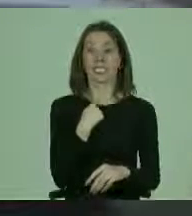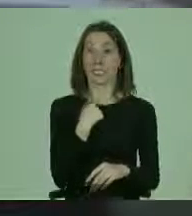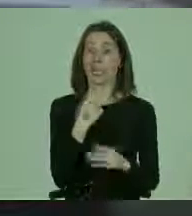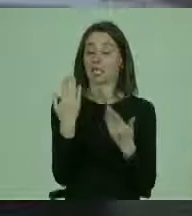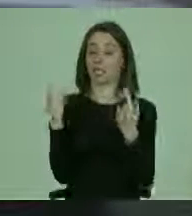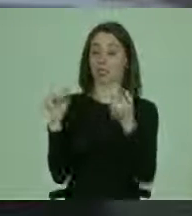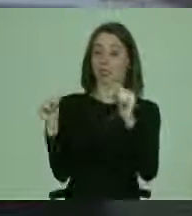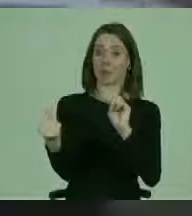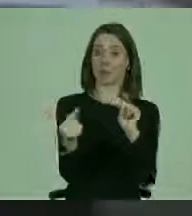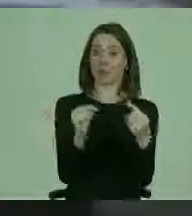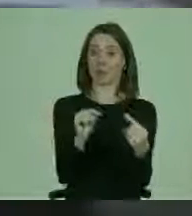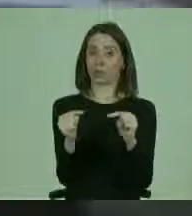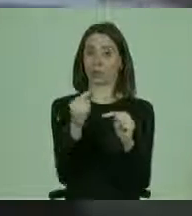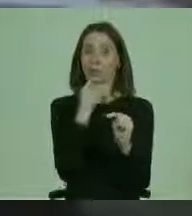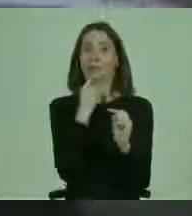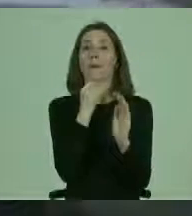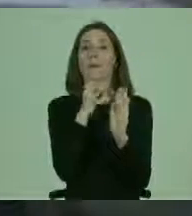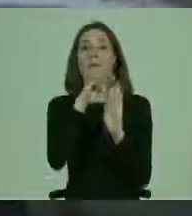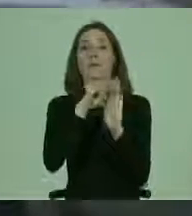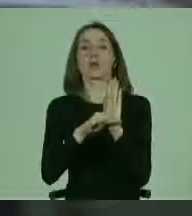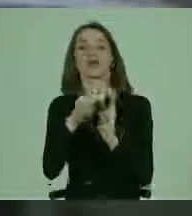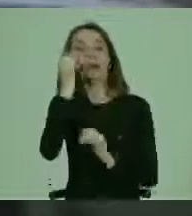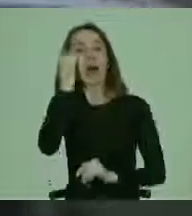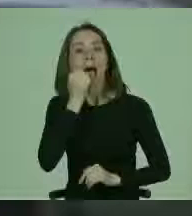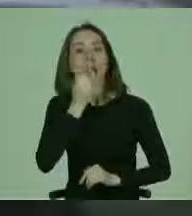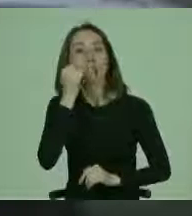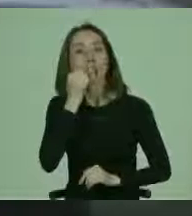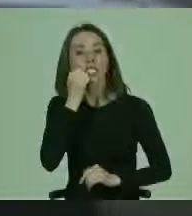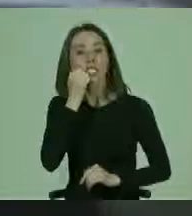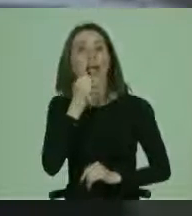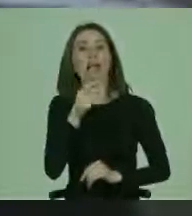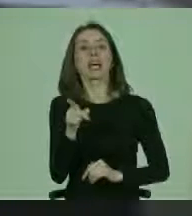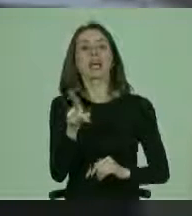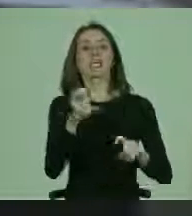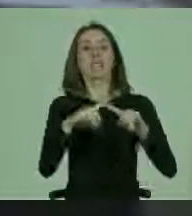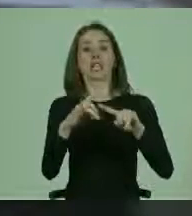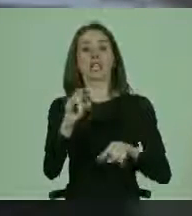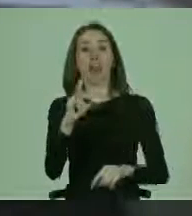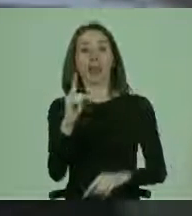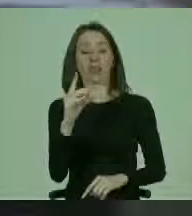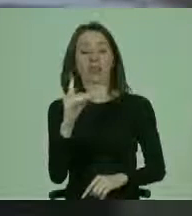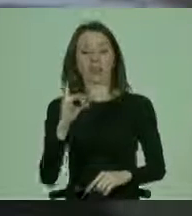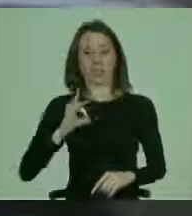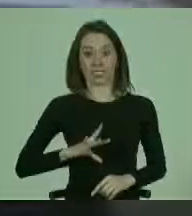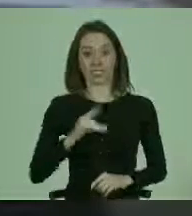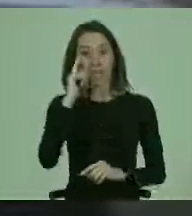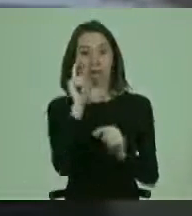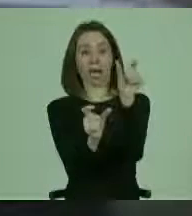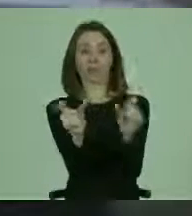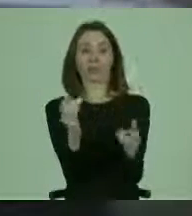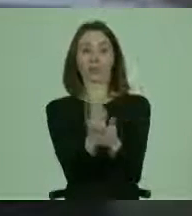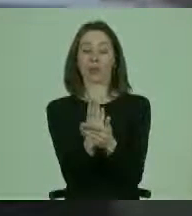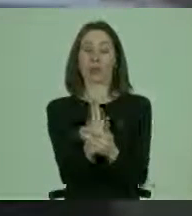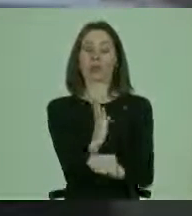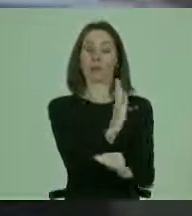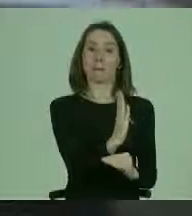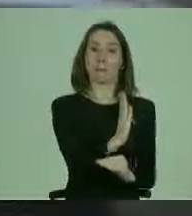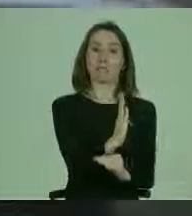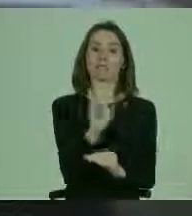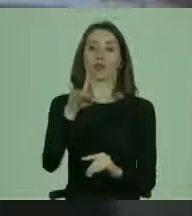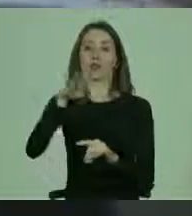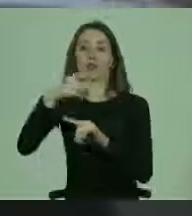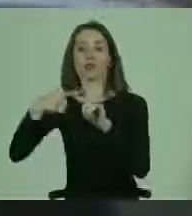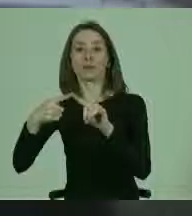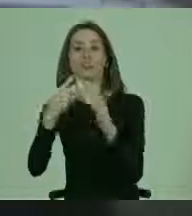estaban discutiendo los programas de afectividad y sexualidad en Chile para los estudiantes de enseñanza básica y media.